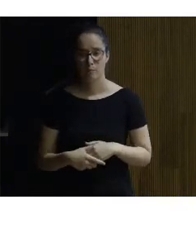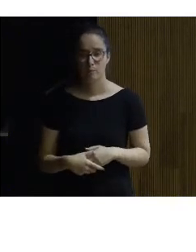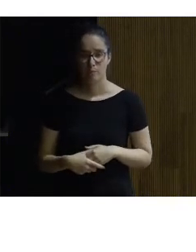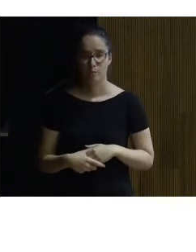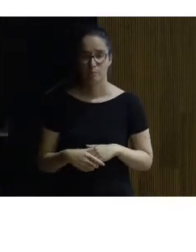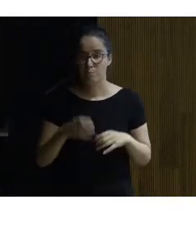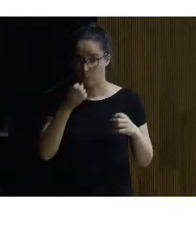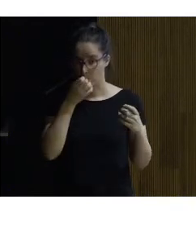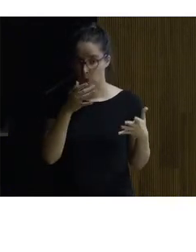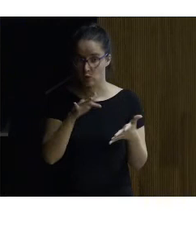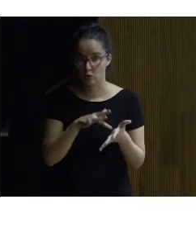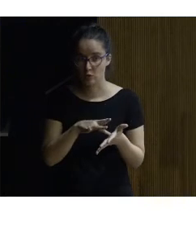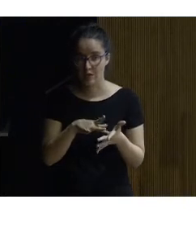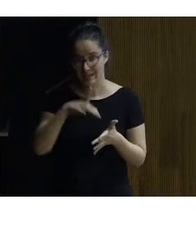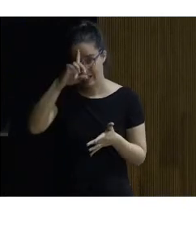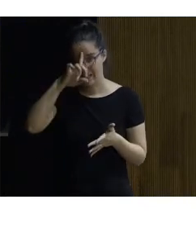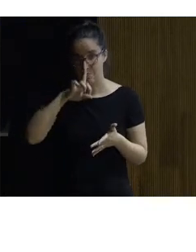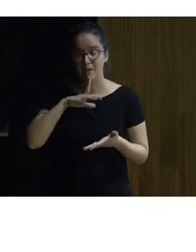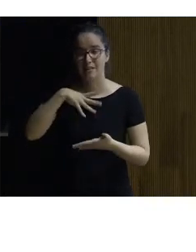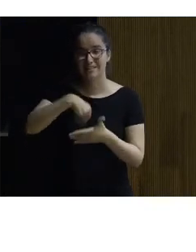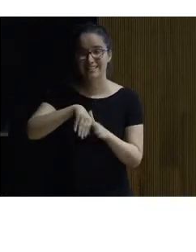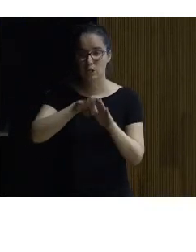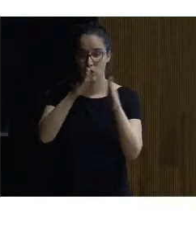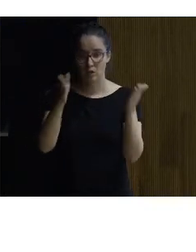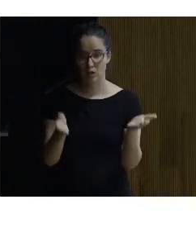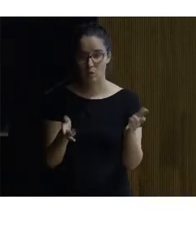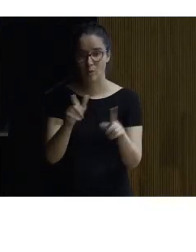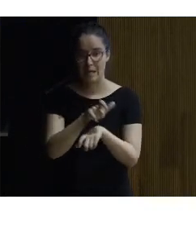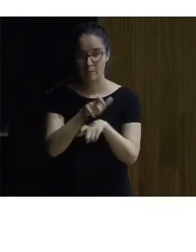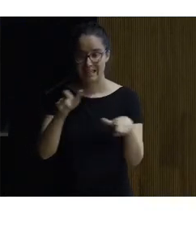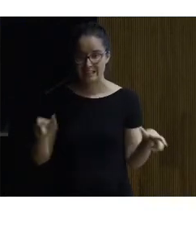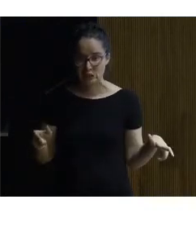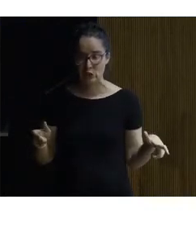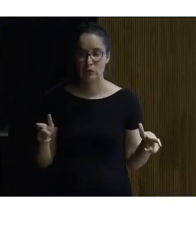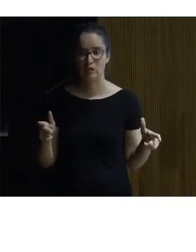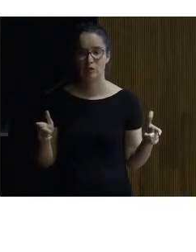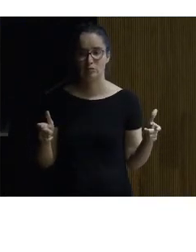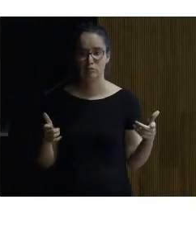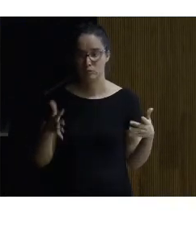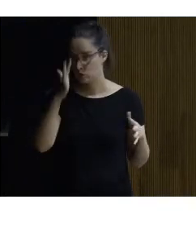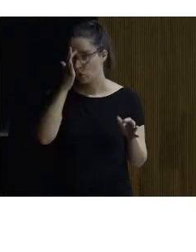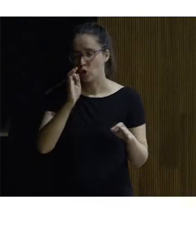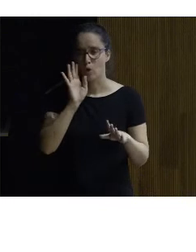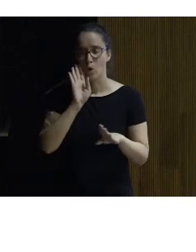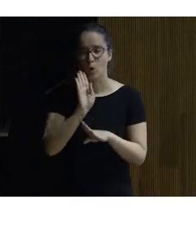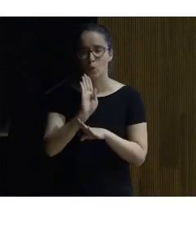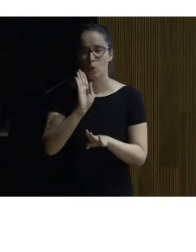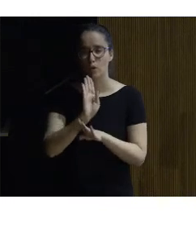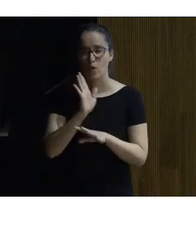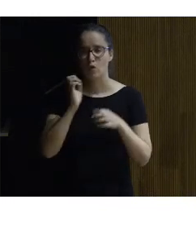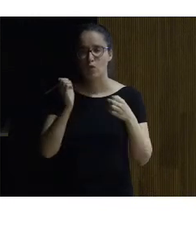bueno estas son imágenes del interior de la cueva con personas naturalmente se cuidó mucho que la